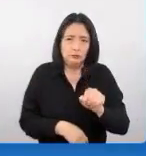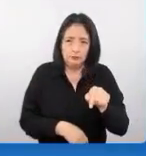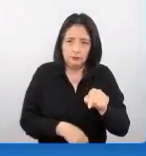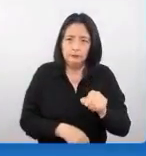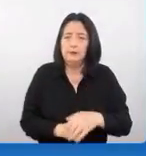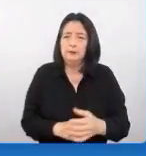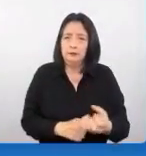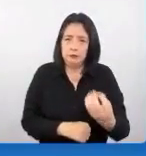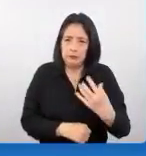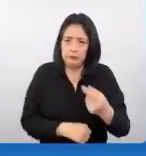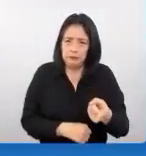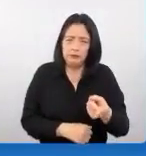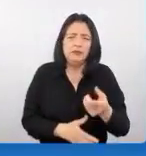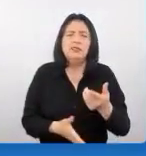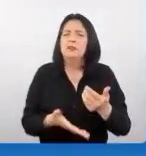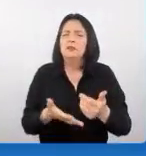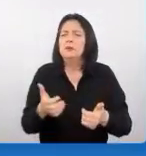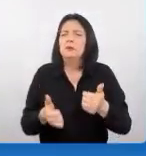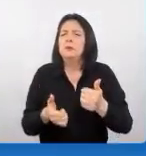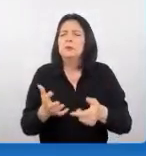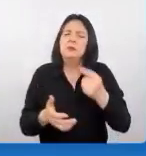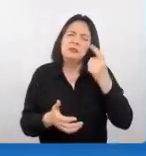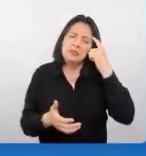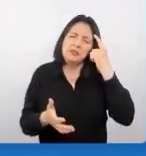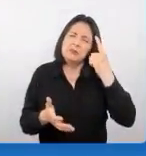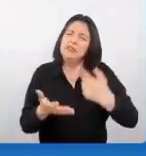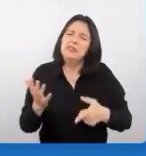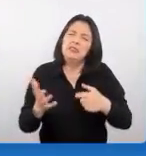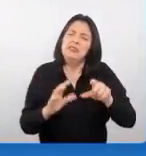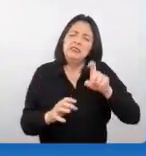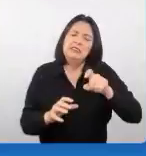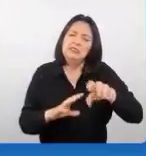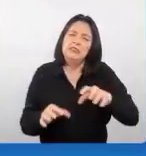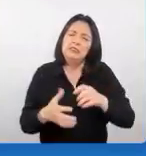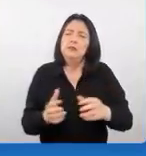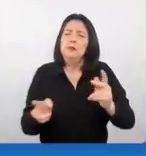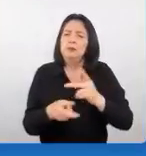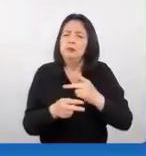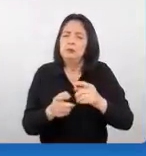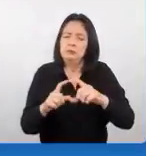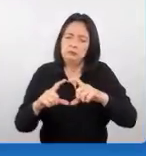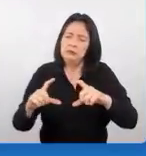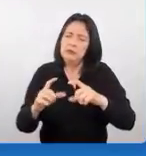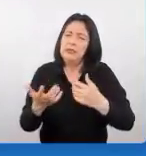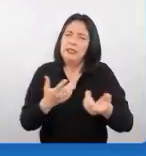me comentan cuáles son las principales consideraciones que se deben tener para crear productos turísticos